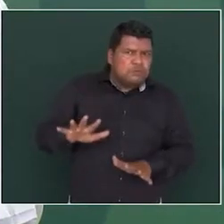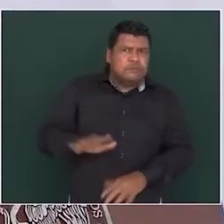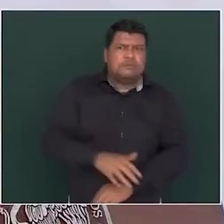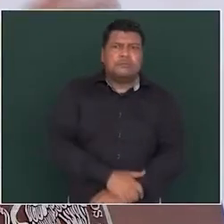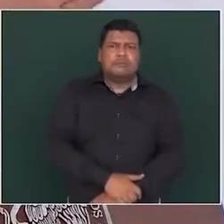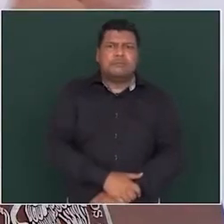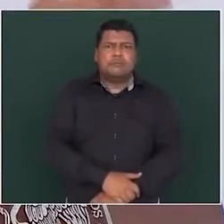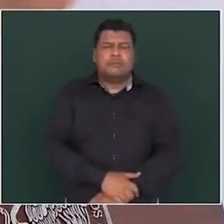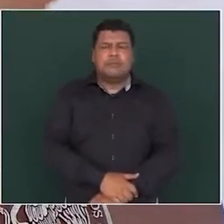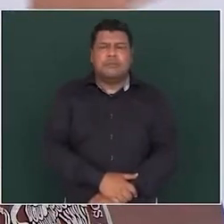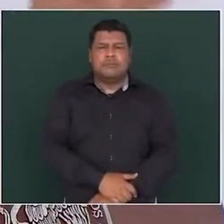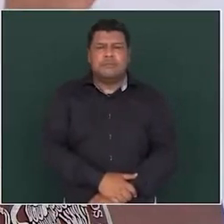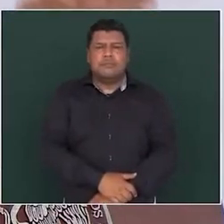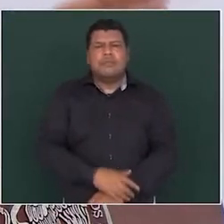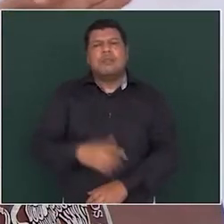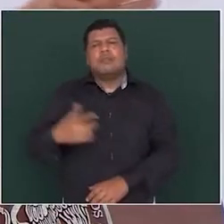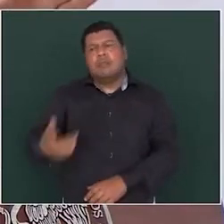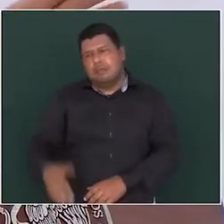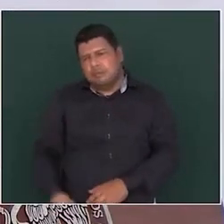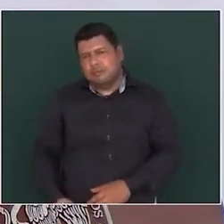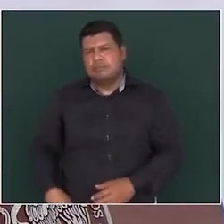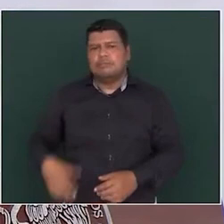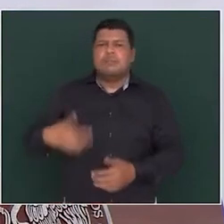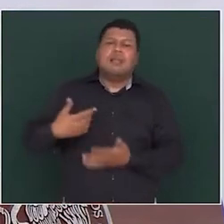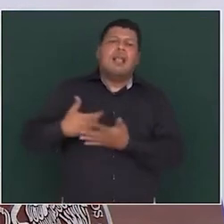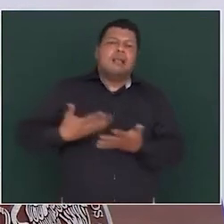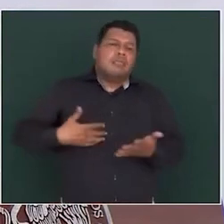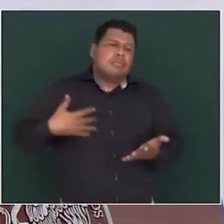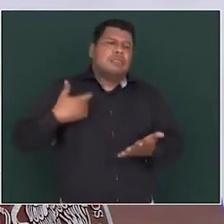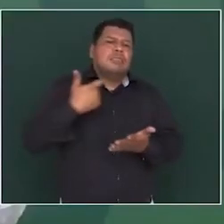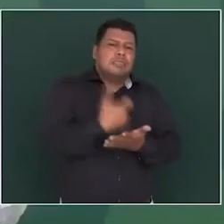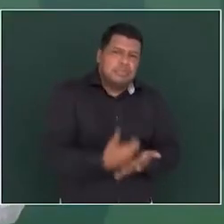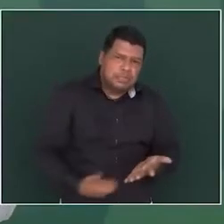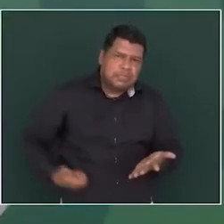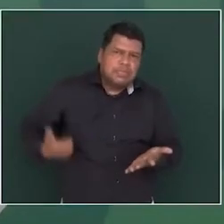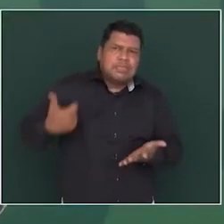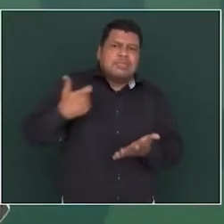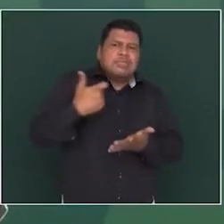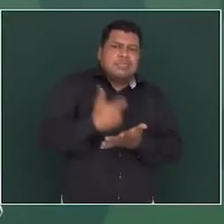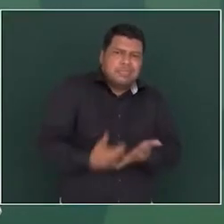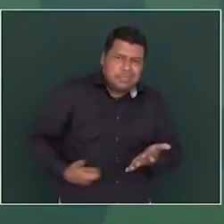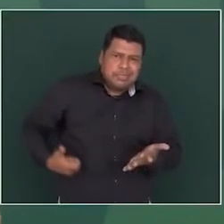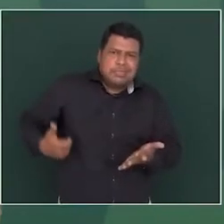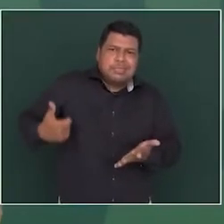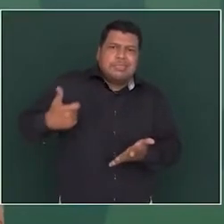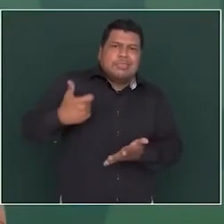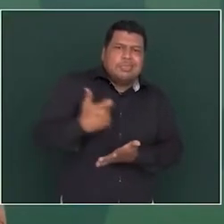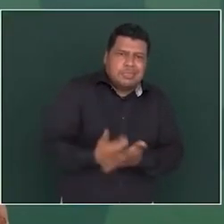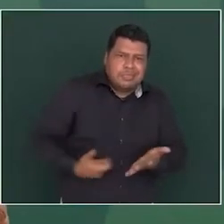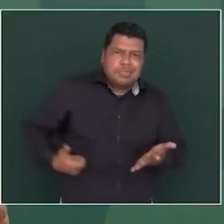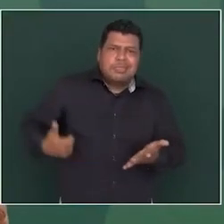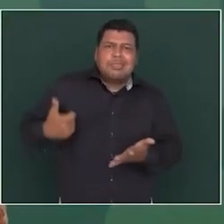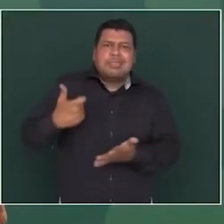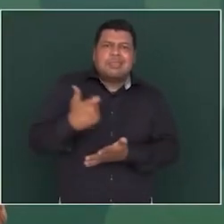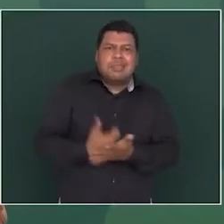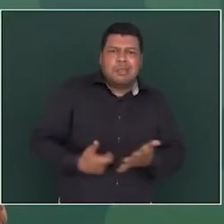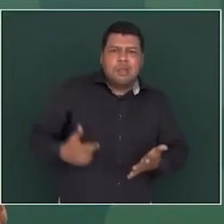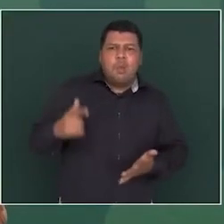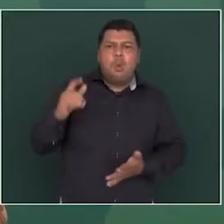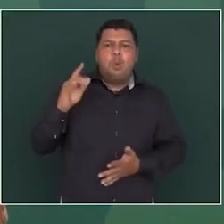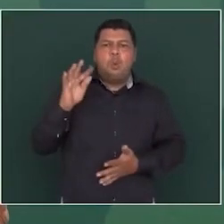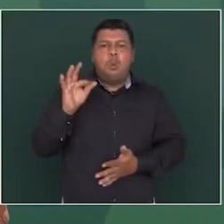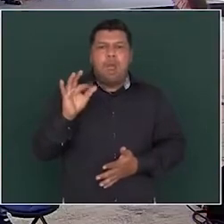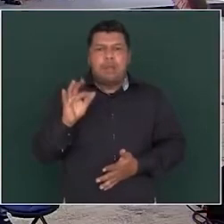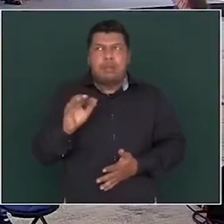desde entonces hay que destinar como 40 50 mil